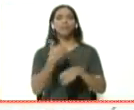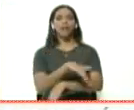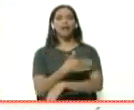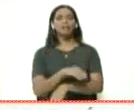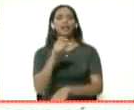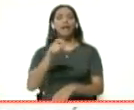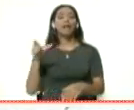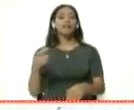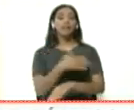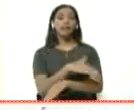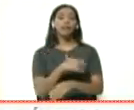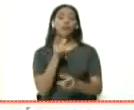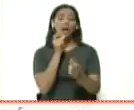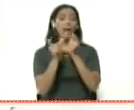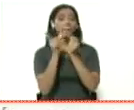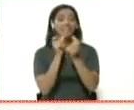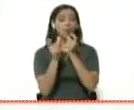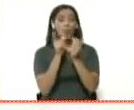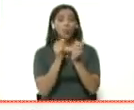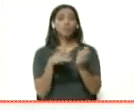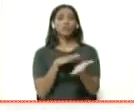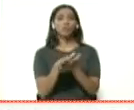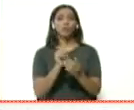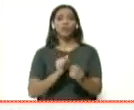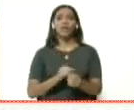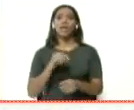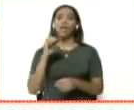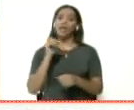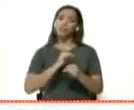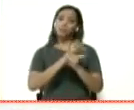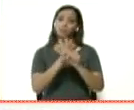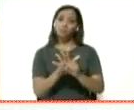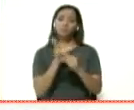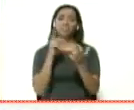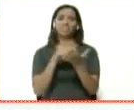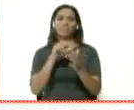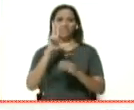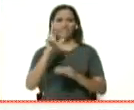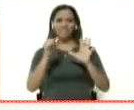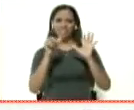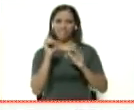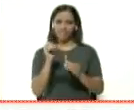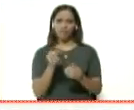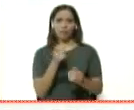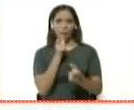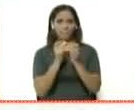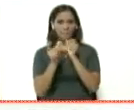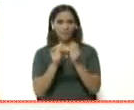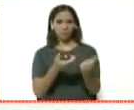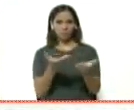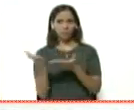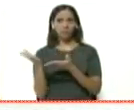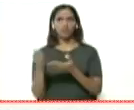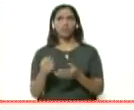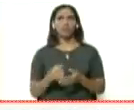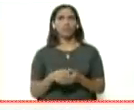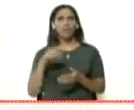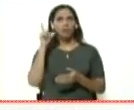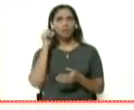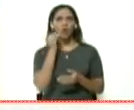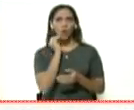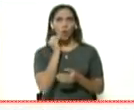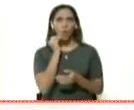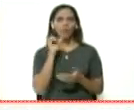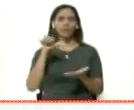gente en la calle tiene muchas preguntas e interrogantes sobre el COVID-19. Participa en 360 y envía tus preguntas. Escuchemos a continuación a esta